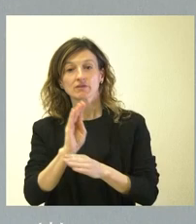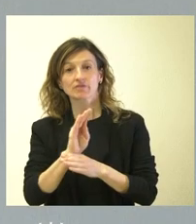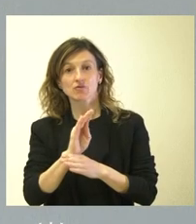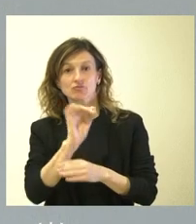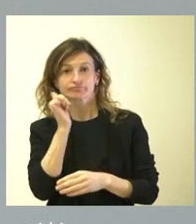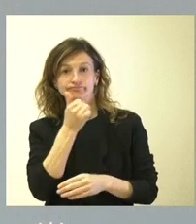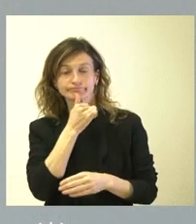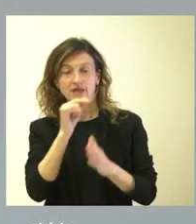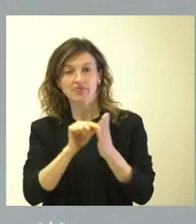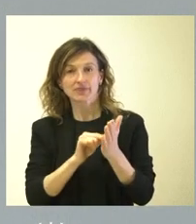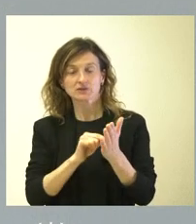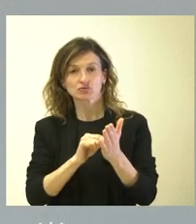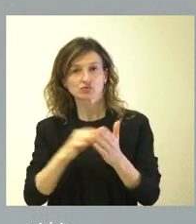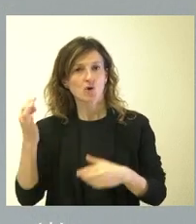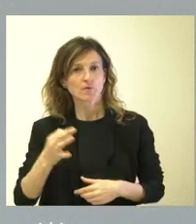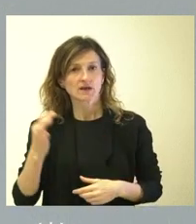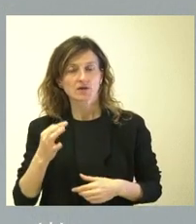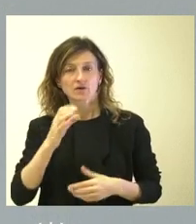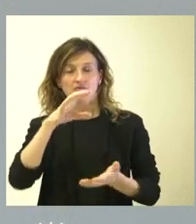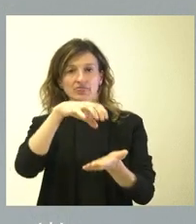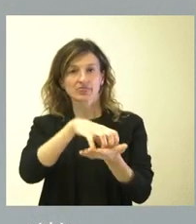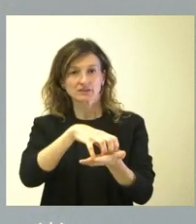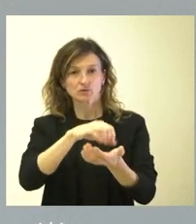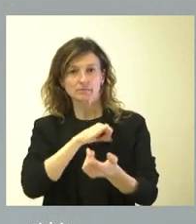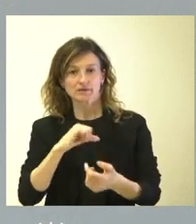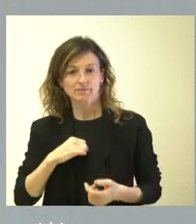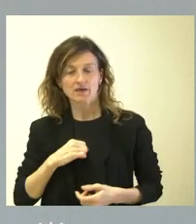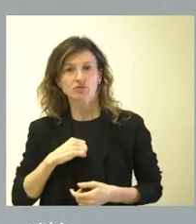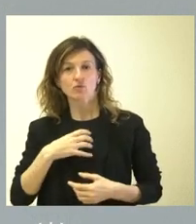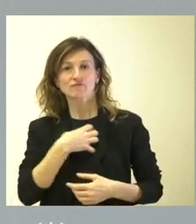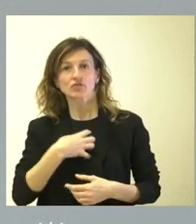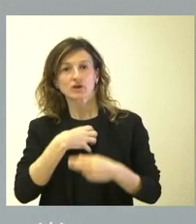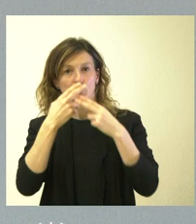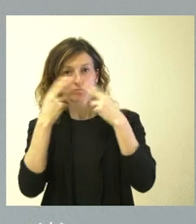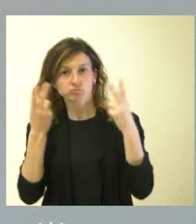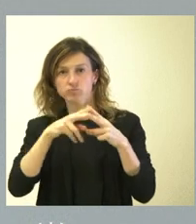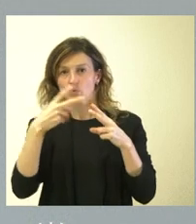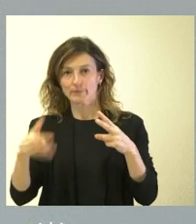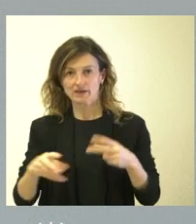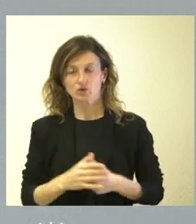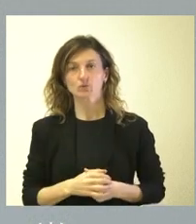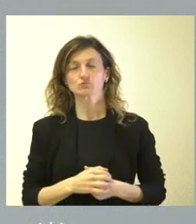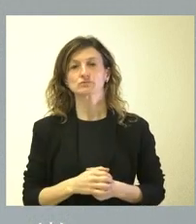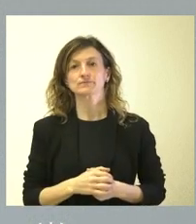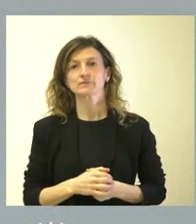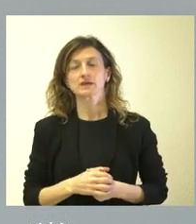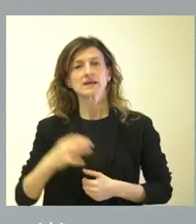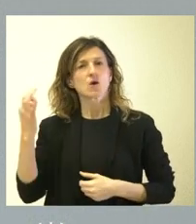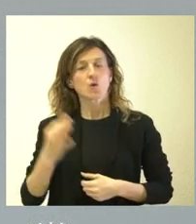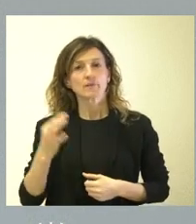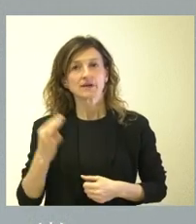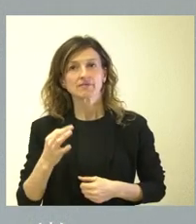es de aplicación tanto para los centros privados y para los funcionarios públicos, es de obligación esa